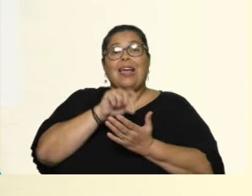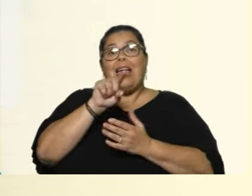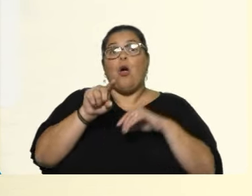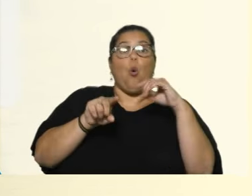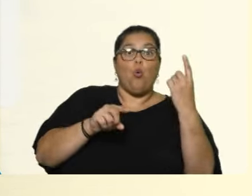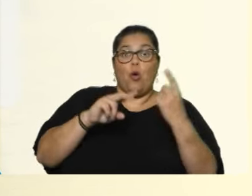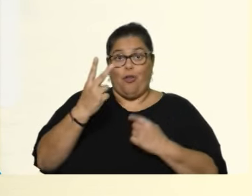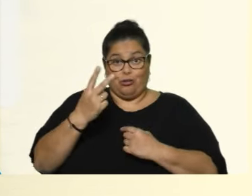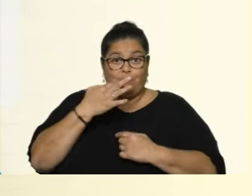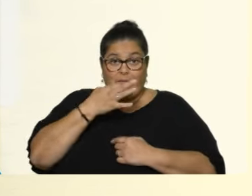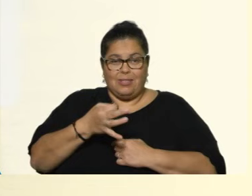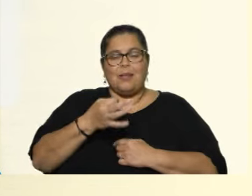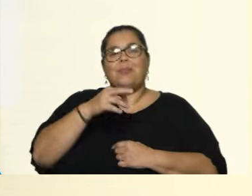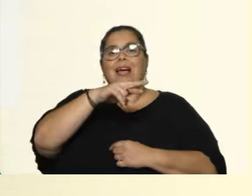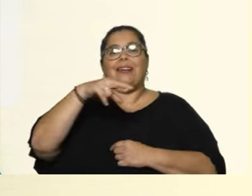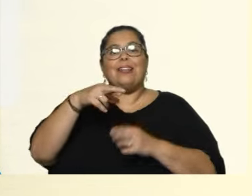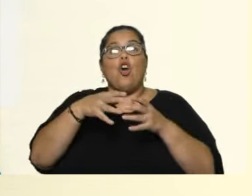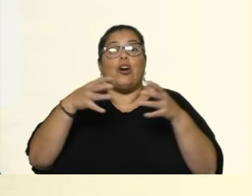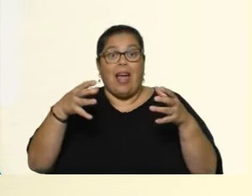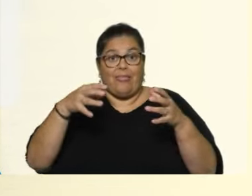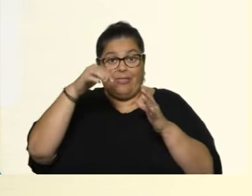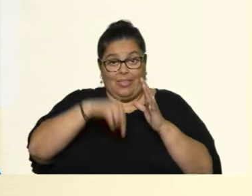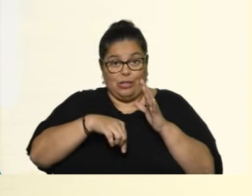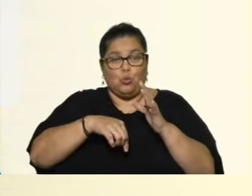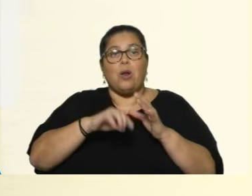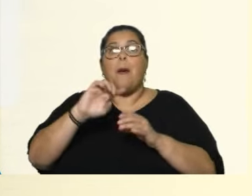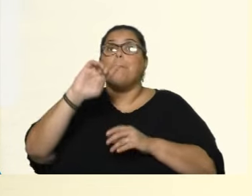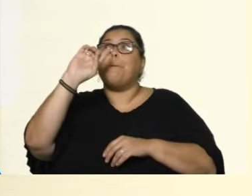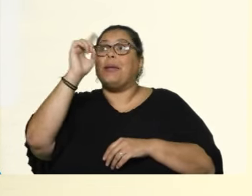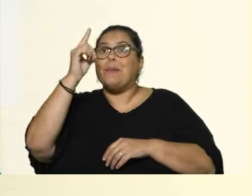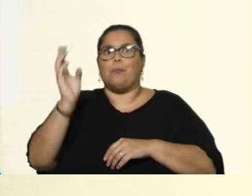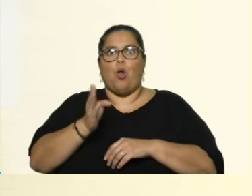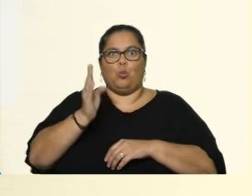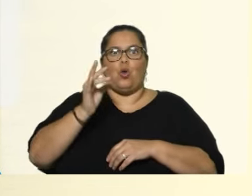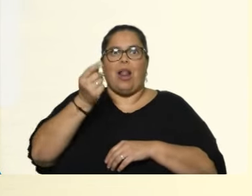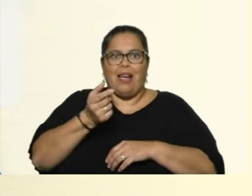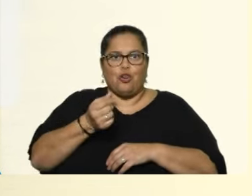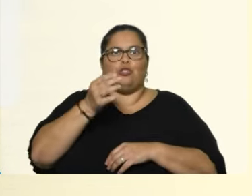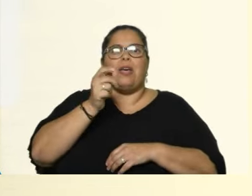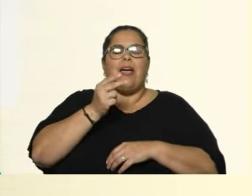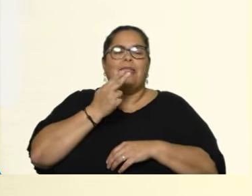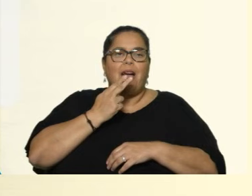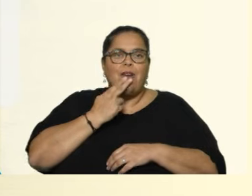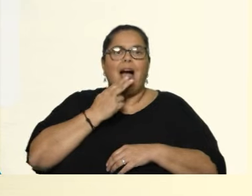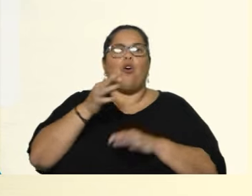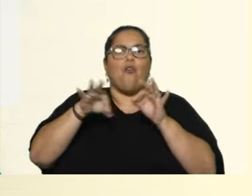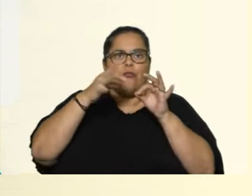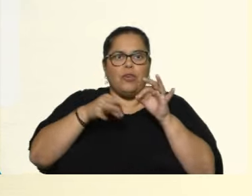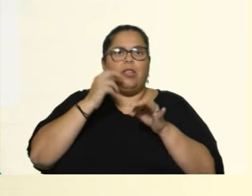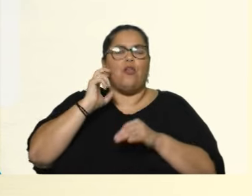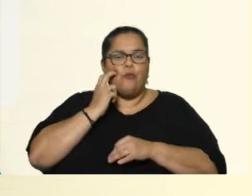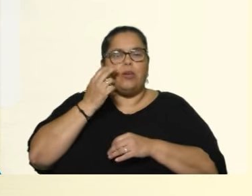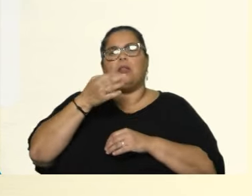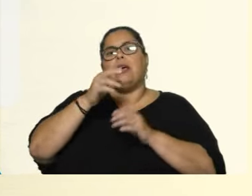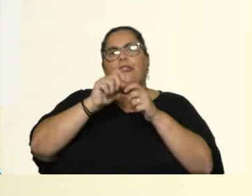Observen, Río Grande, primer productor de arroz, tabaco, vides y vinos, trigo, avena, manzanas,